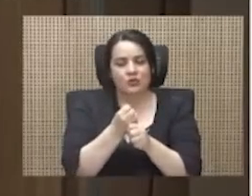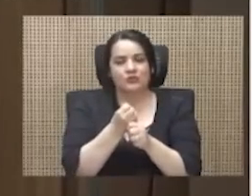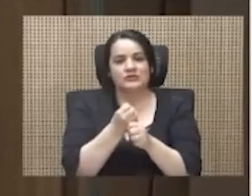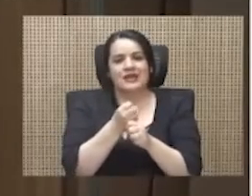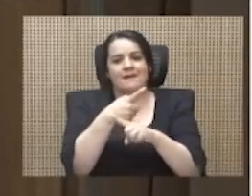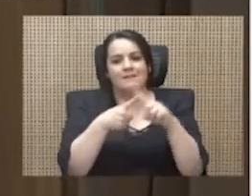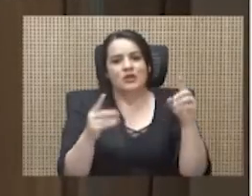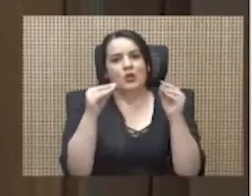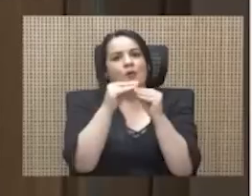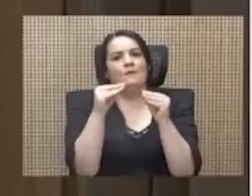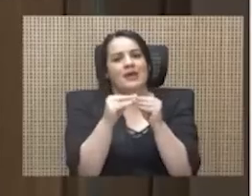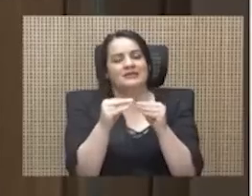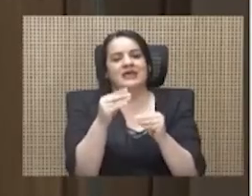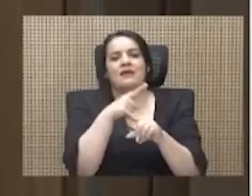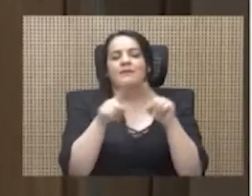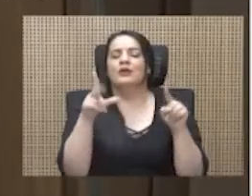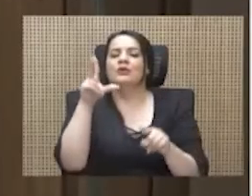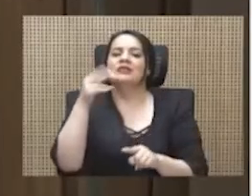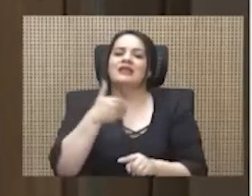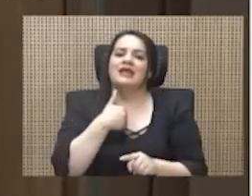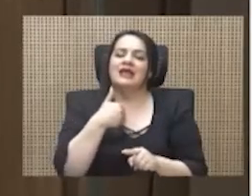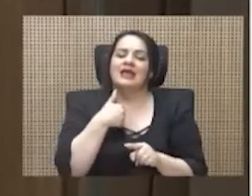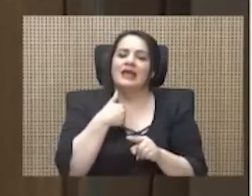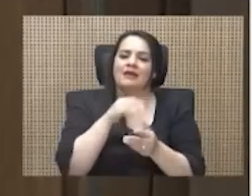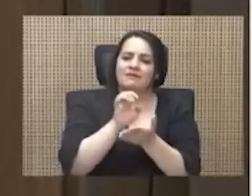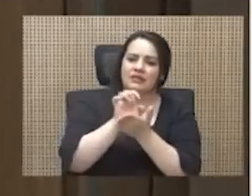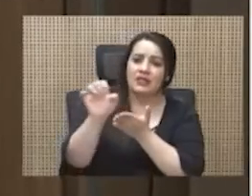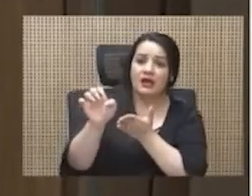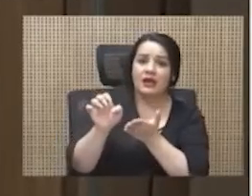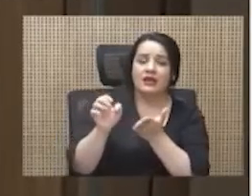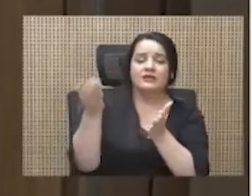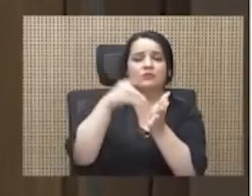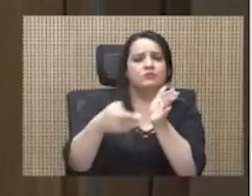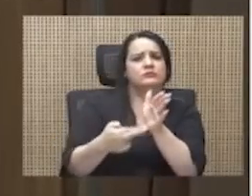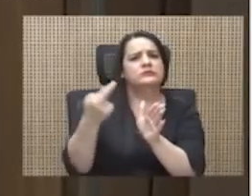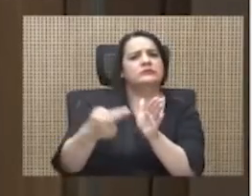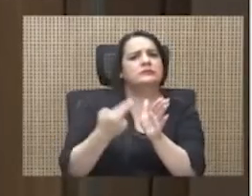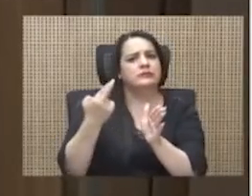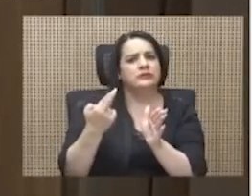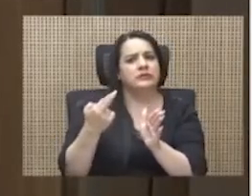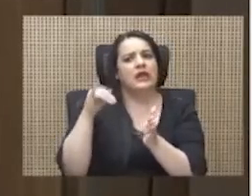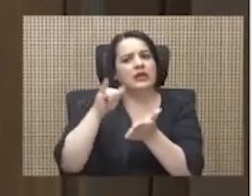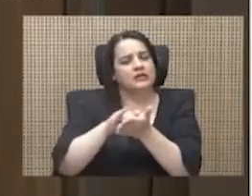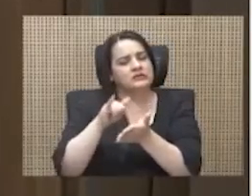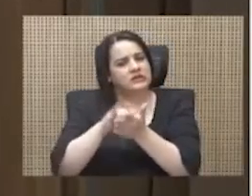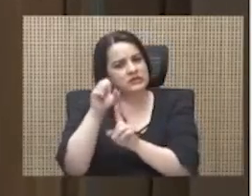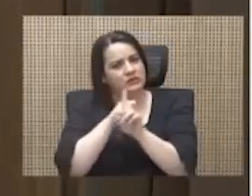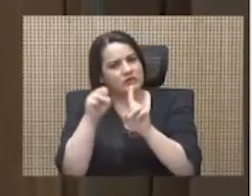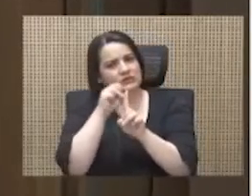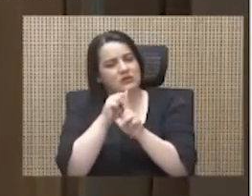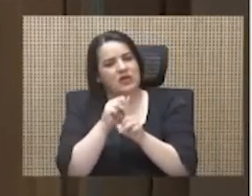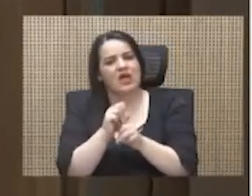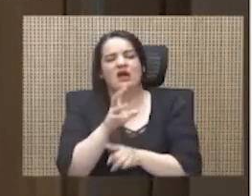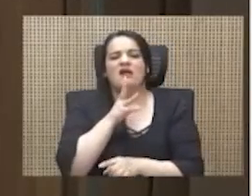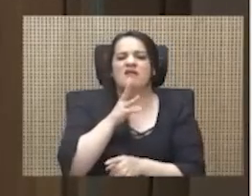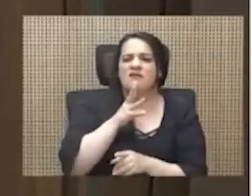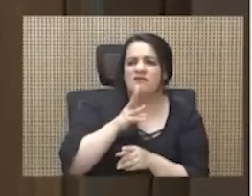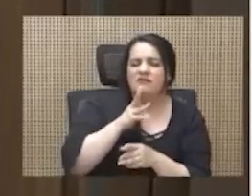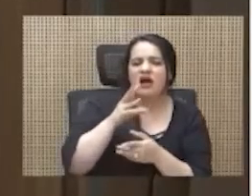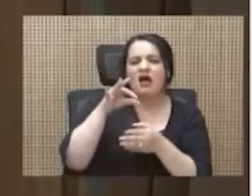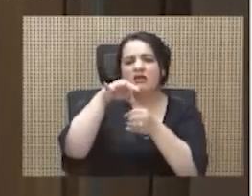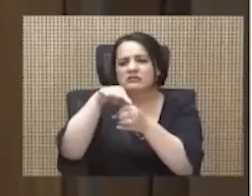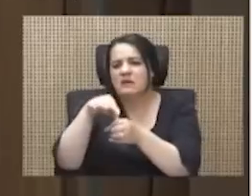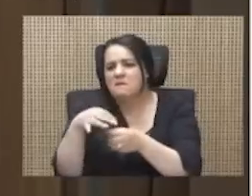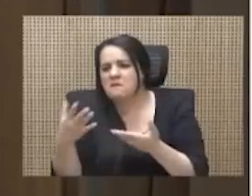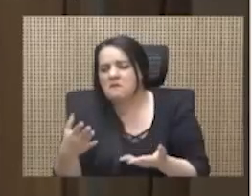costa que se repita la pesadilla. Entonces su objetivo es muy claro. Desacreditar, cuestionar, sembrar dudas,